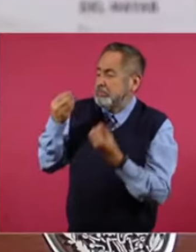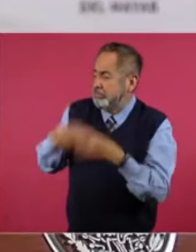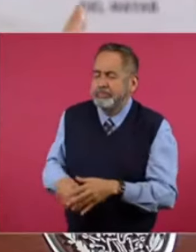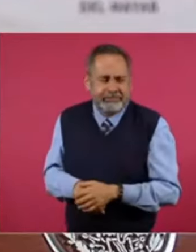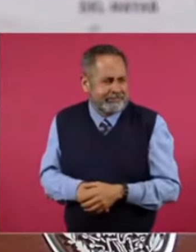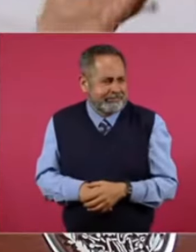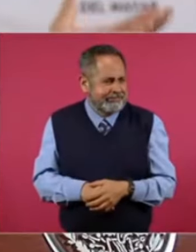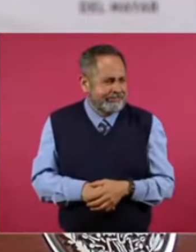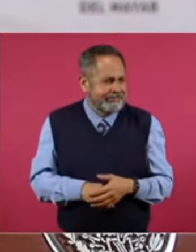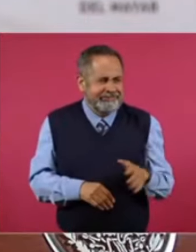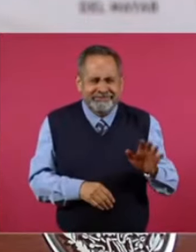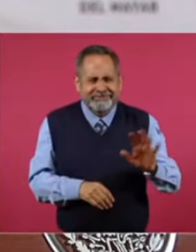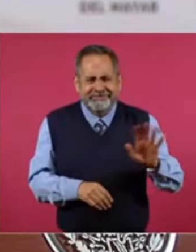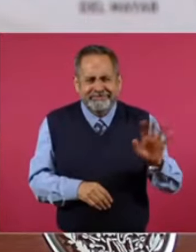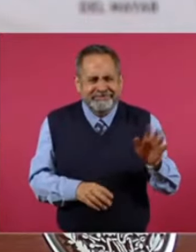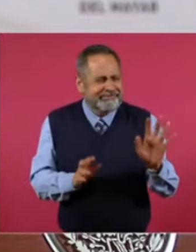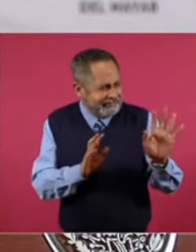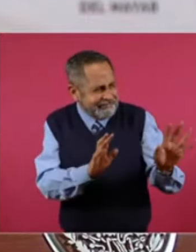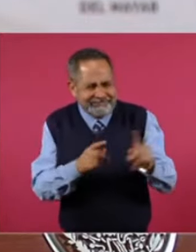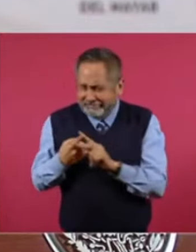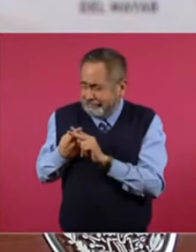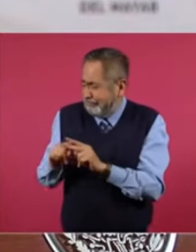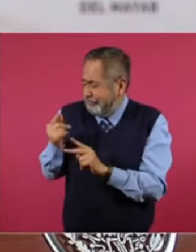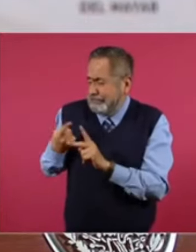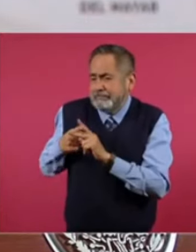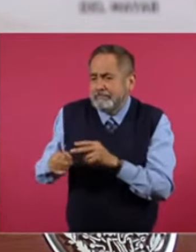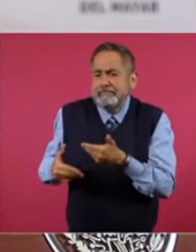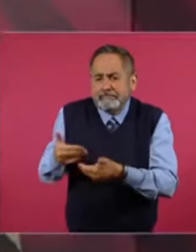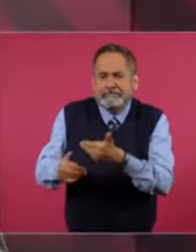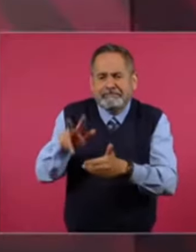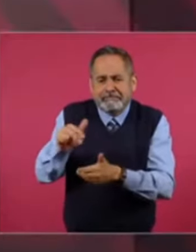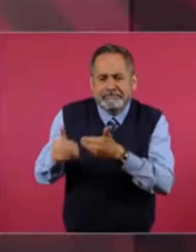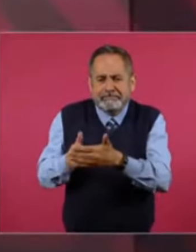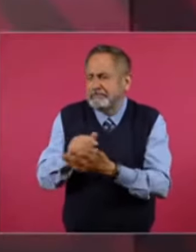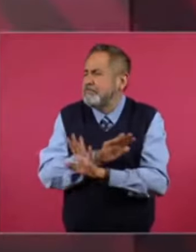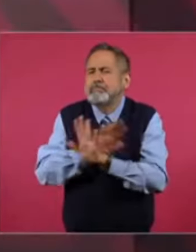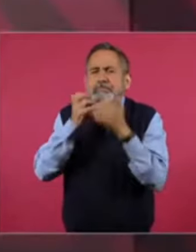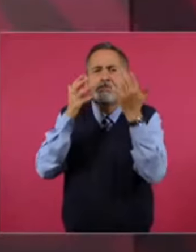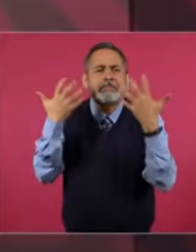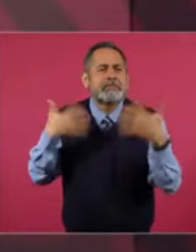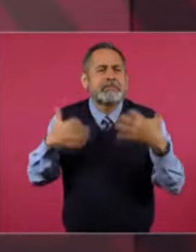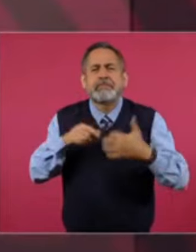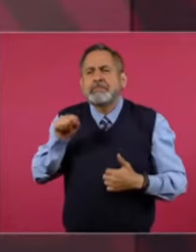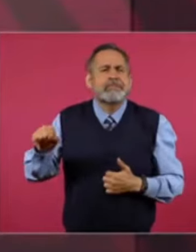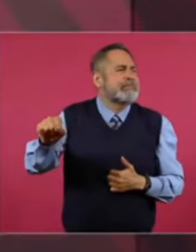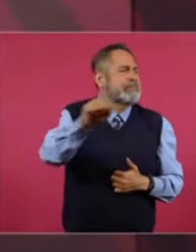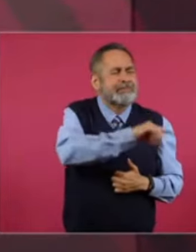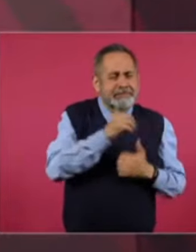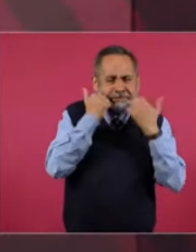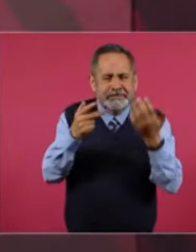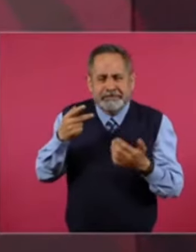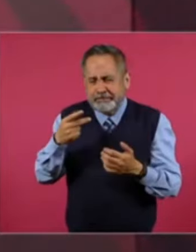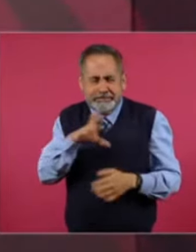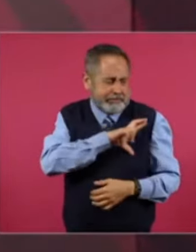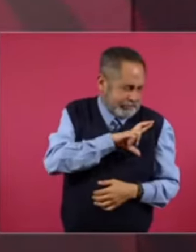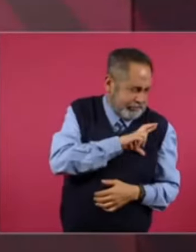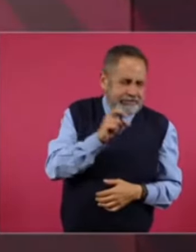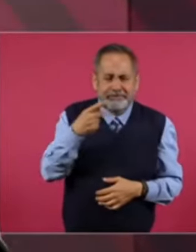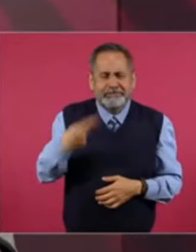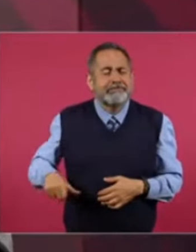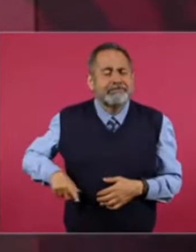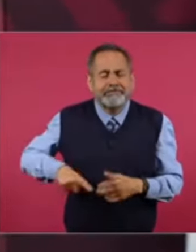acabamos de. Empezar. Todavía. Y cualquier empresa. Sí. Pública o privada.